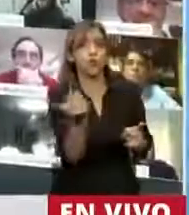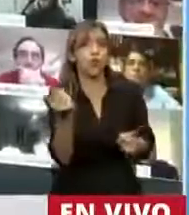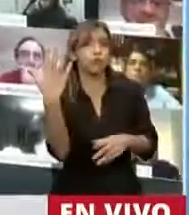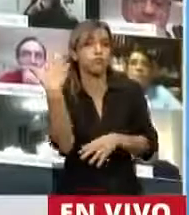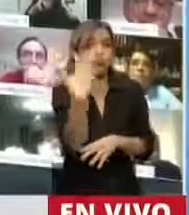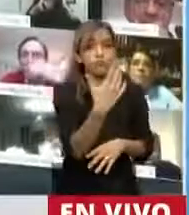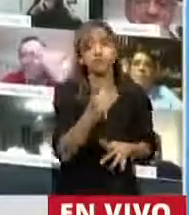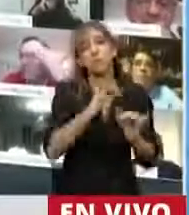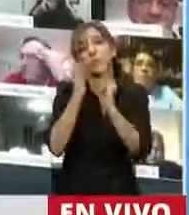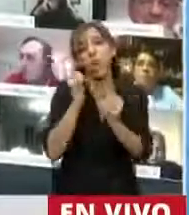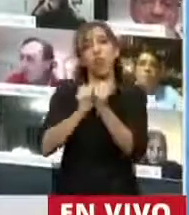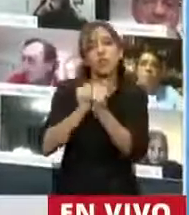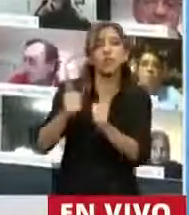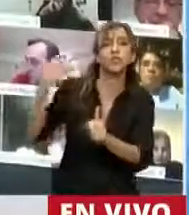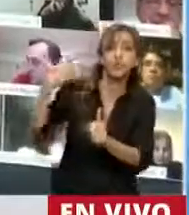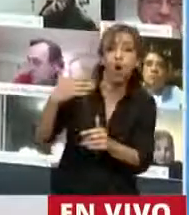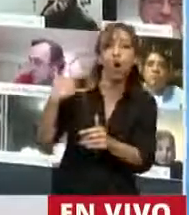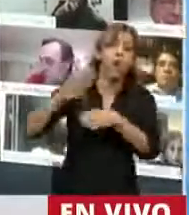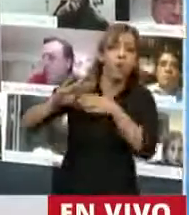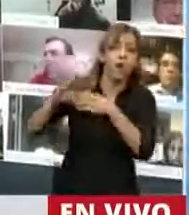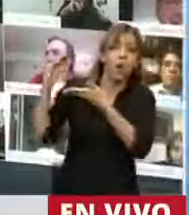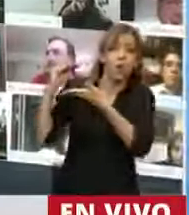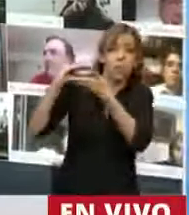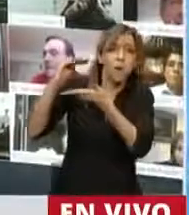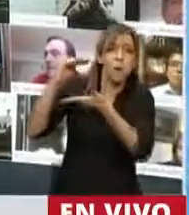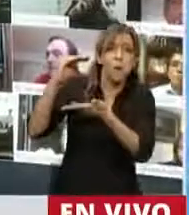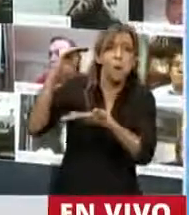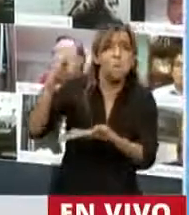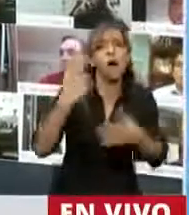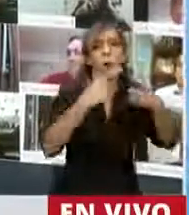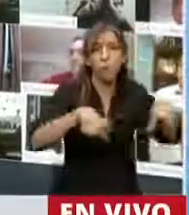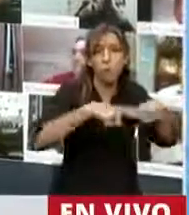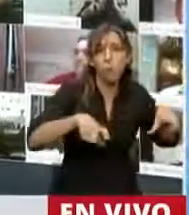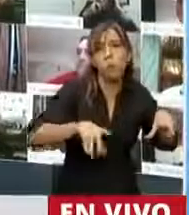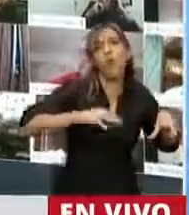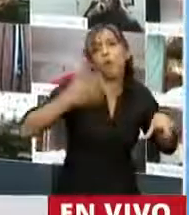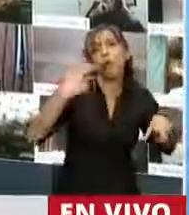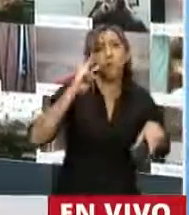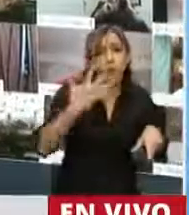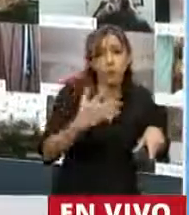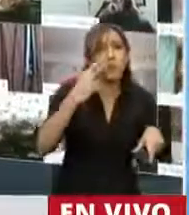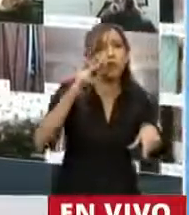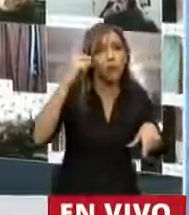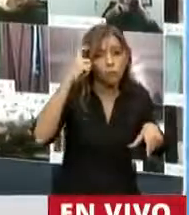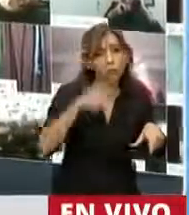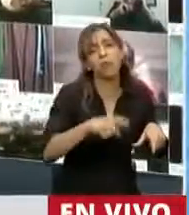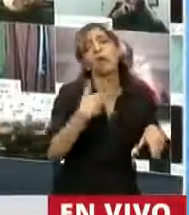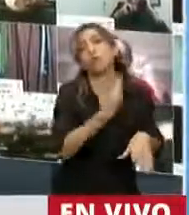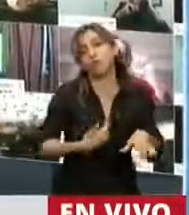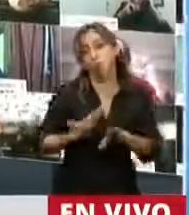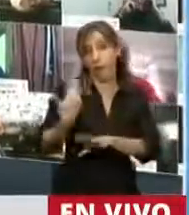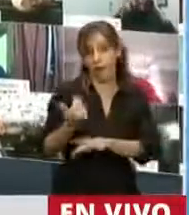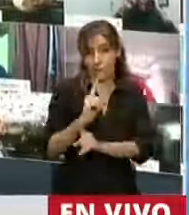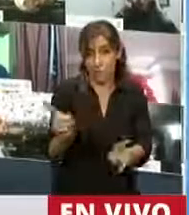que en realidad esto es un problema histórico, que vamos acumulando deuda, que muchos de estos bonos en realidad son bonos del 2005 o 2010, entonces la responsabilidad no es del gobierno anterior.